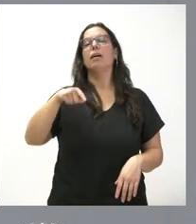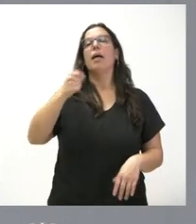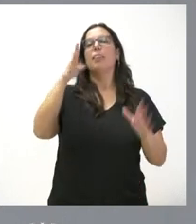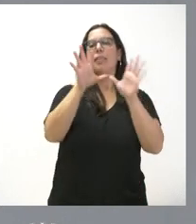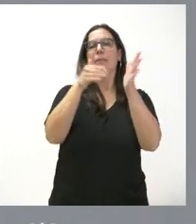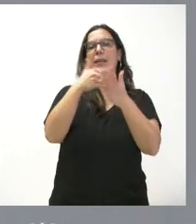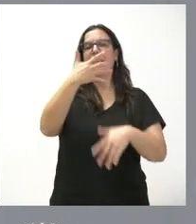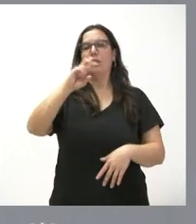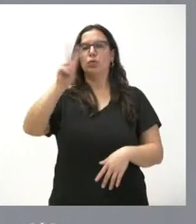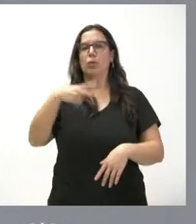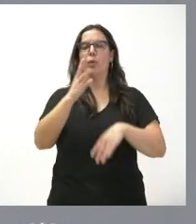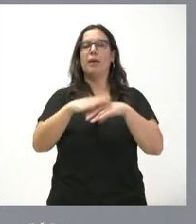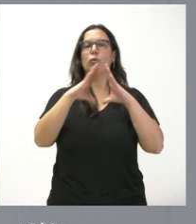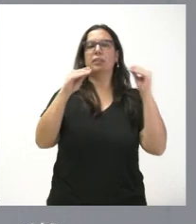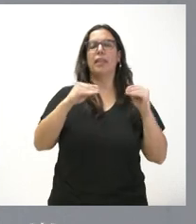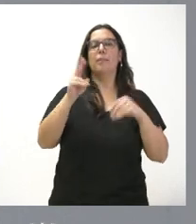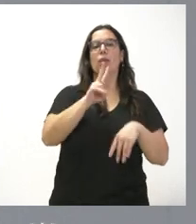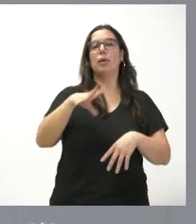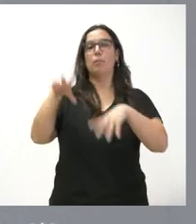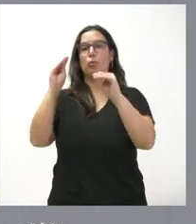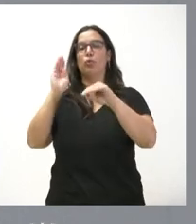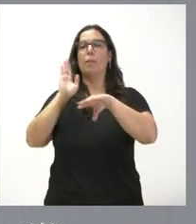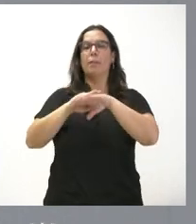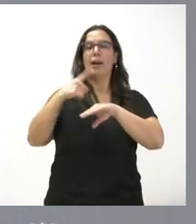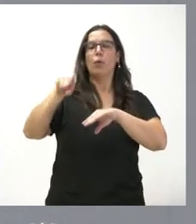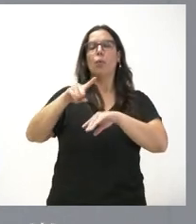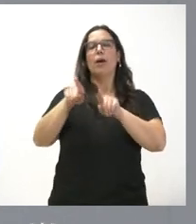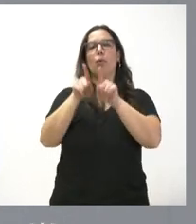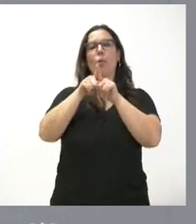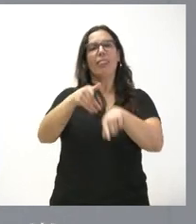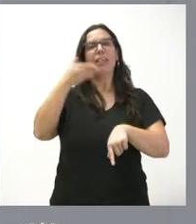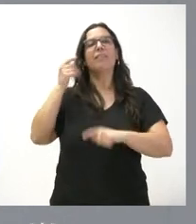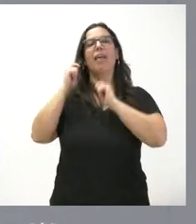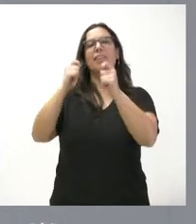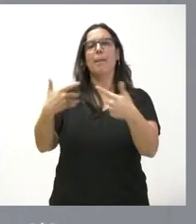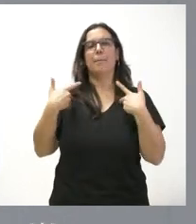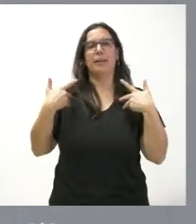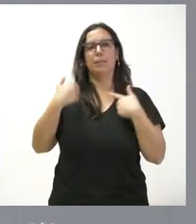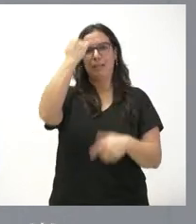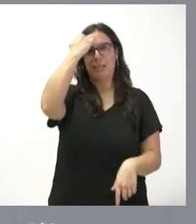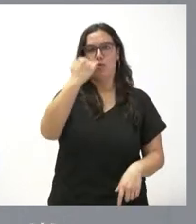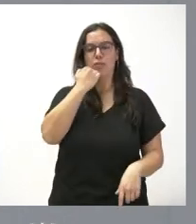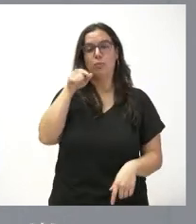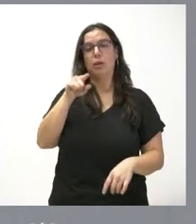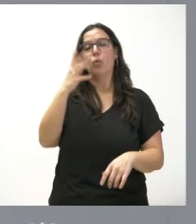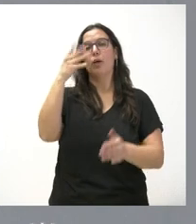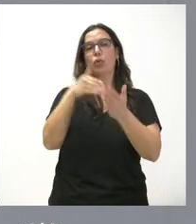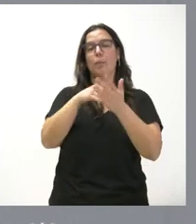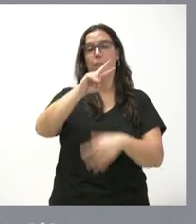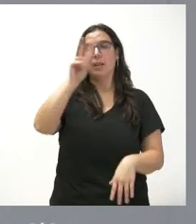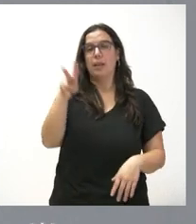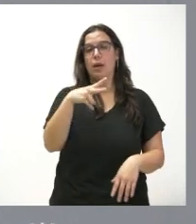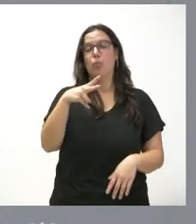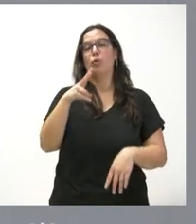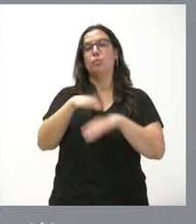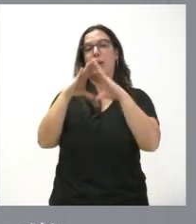de Valladolid y Burgos para actividades de dignificación de las víctimas de terrorismo. En este caso, son casi 4.000 euros a través de la Universidad